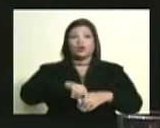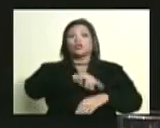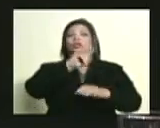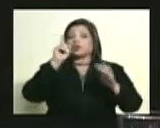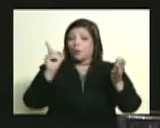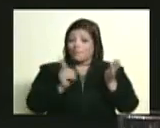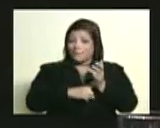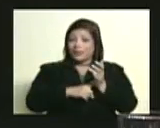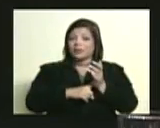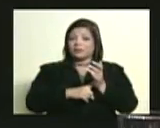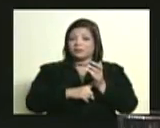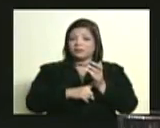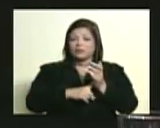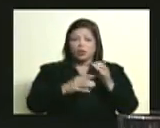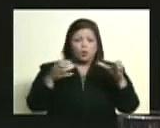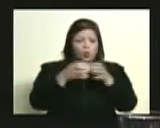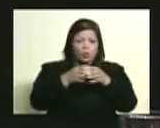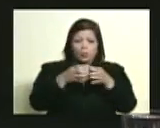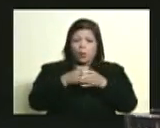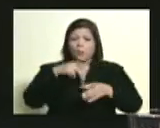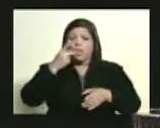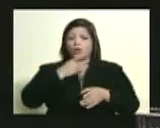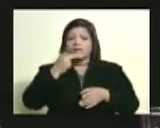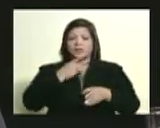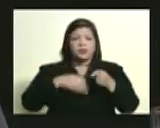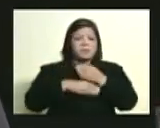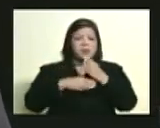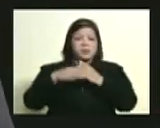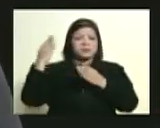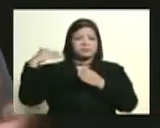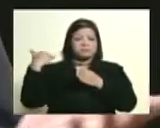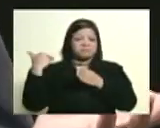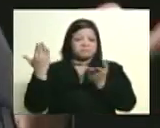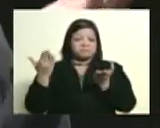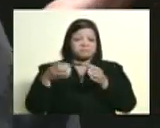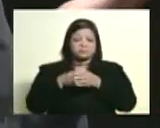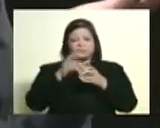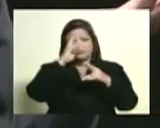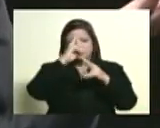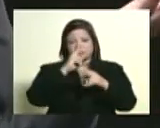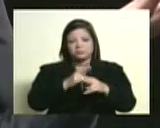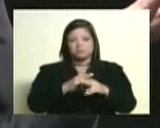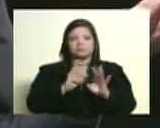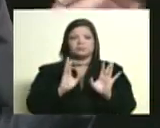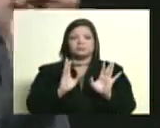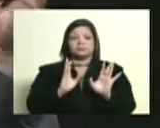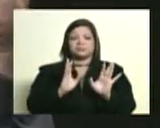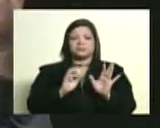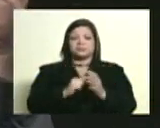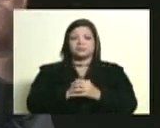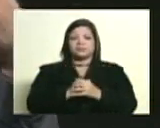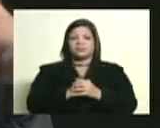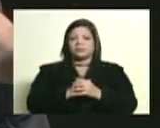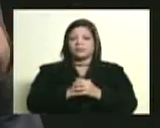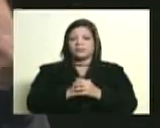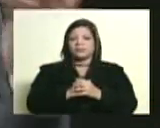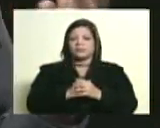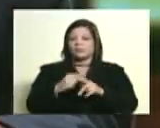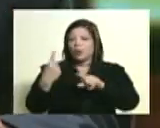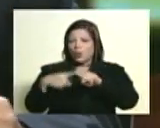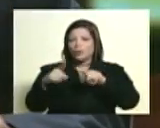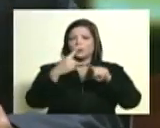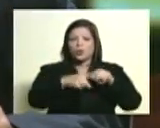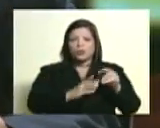toda su dimensión los partidos de izquierda tradicionales digamos vamos a llamarlos así con todo el respeto había muchas referencias a otros